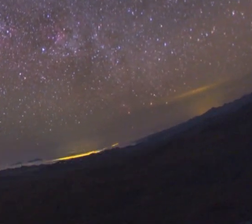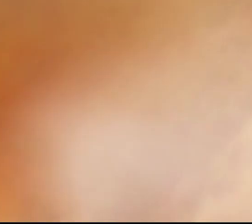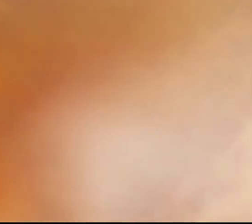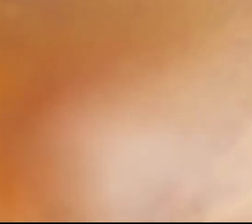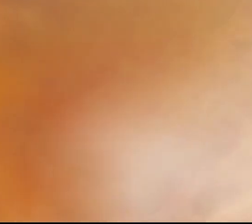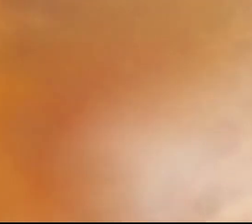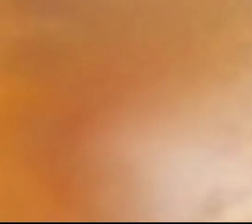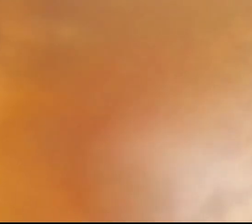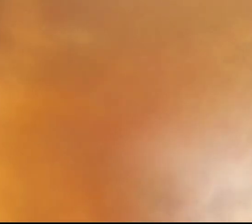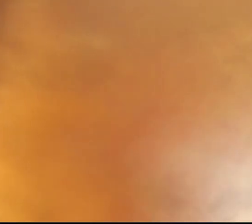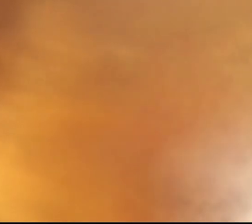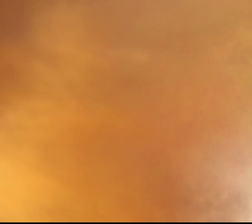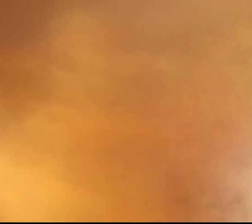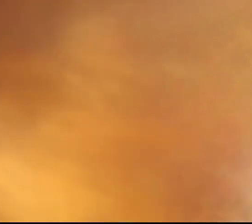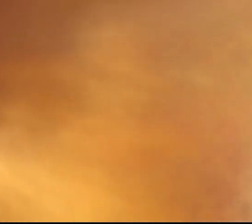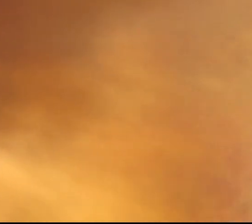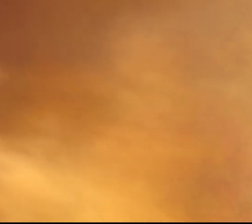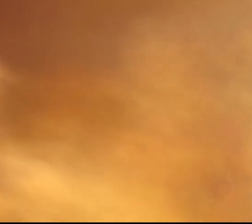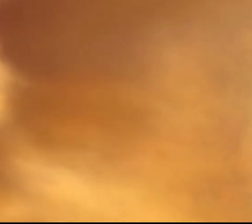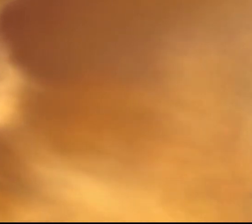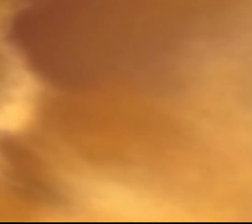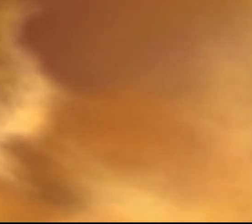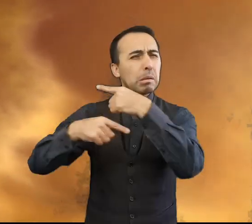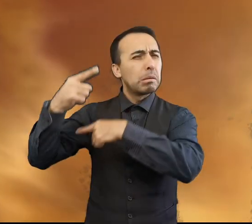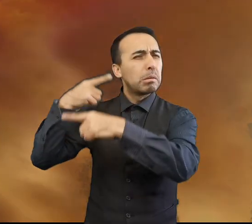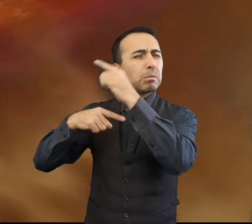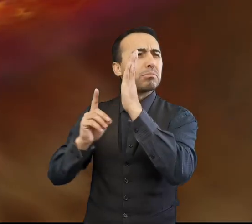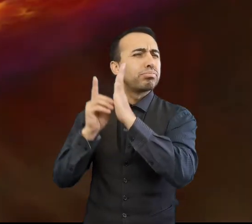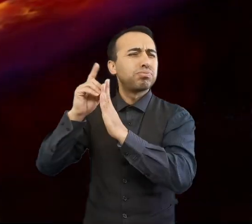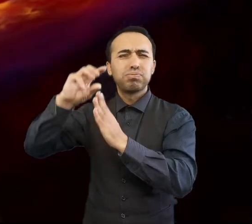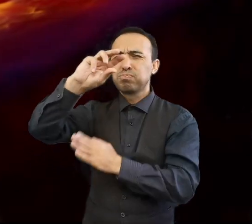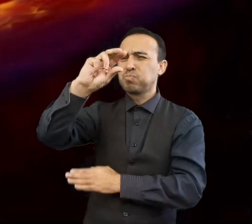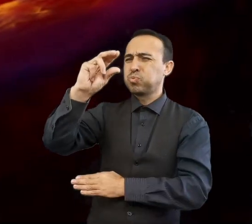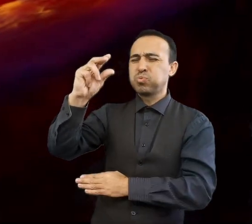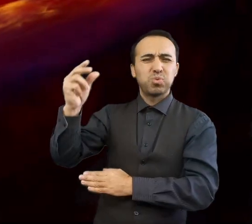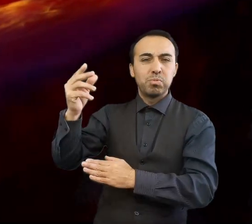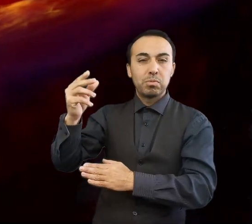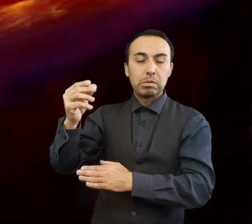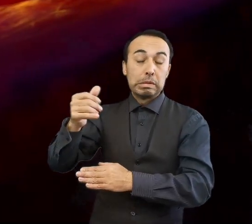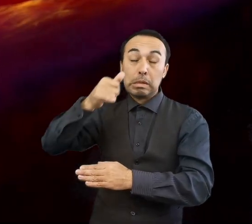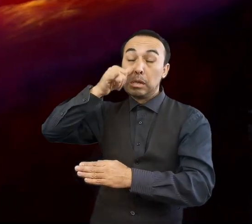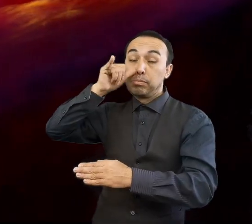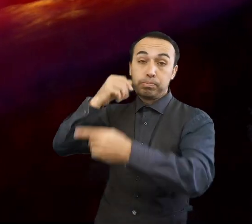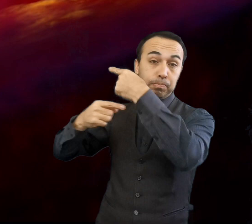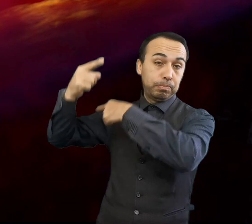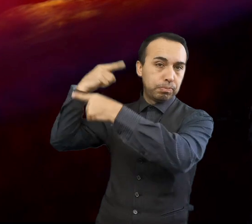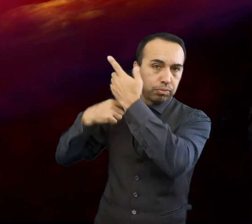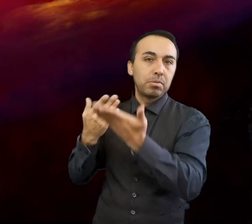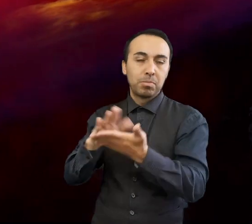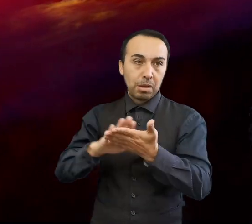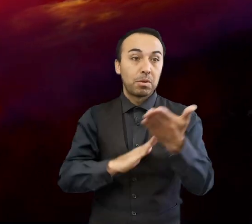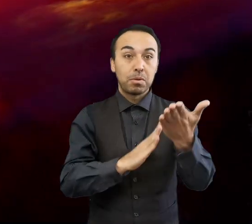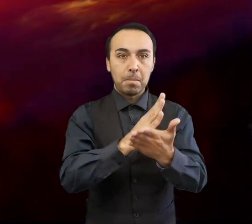La historia de los asteroides se remonta a tiempos muy antiguos, específicamente al periodo de formación de nuestro sistema solar. Como te